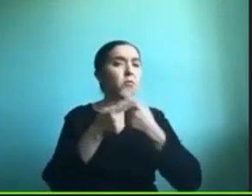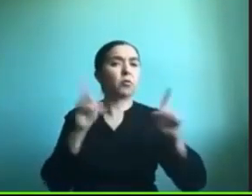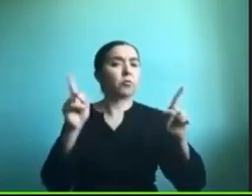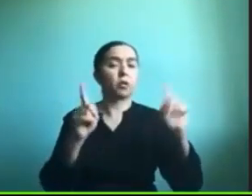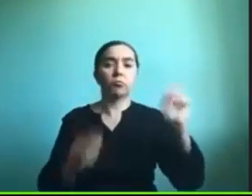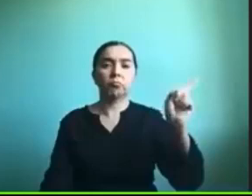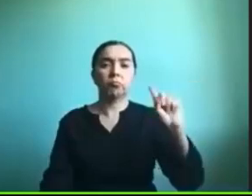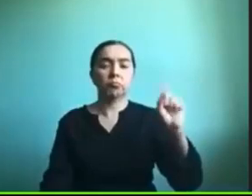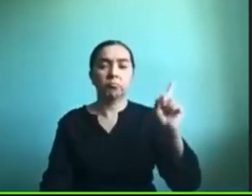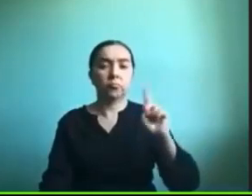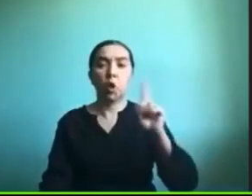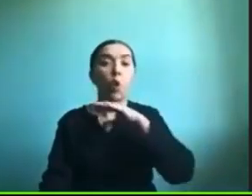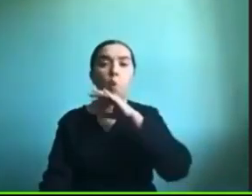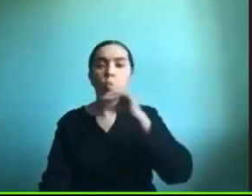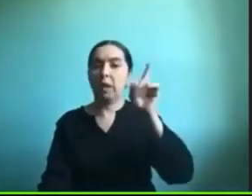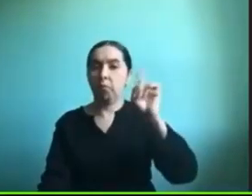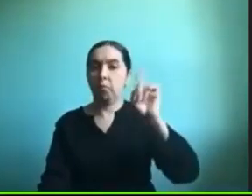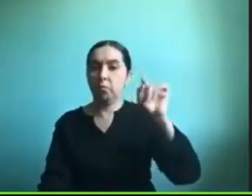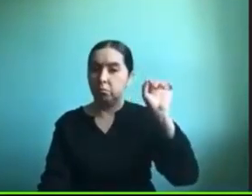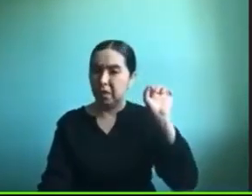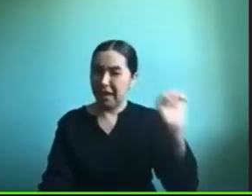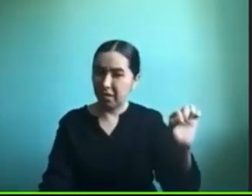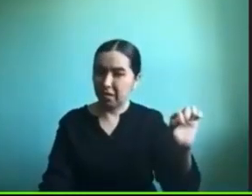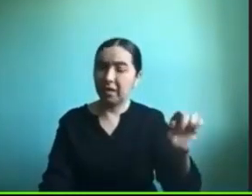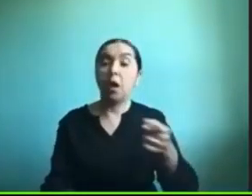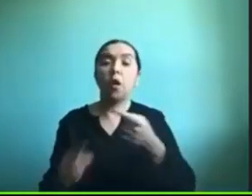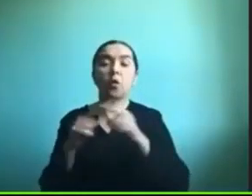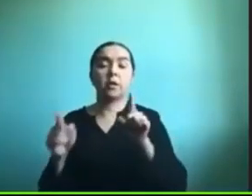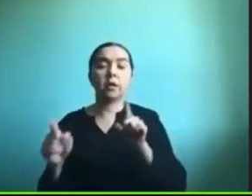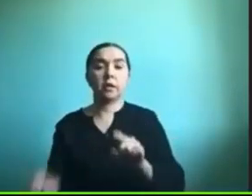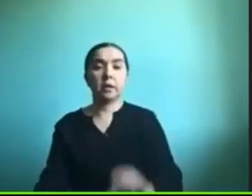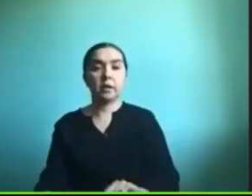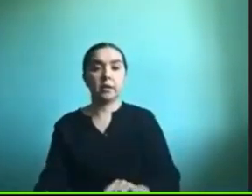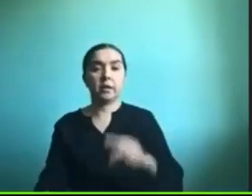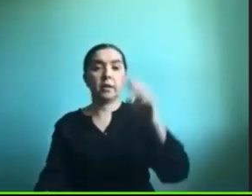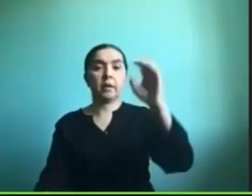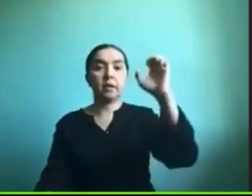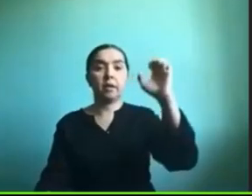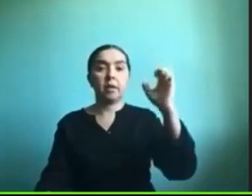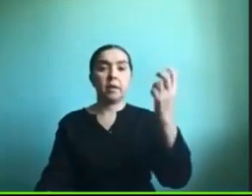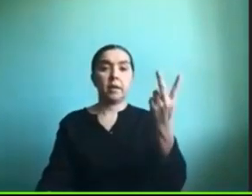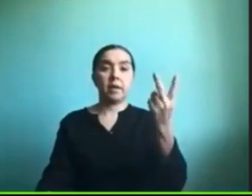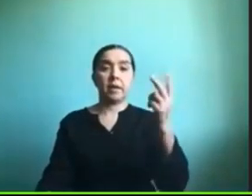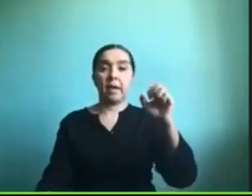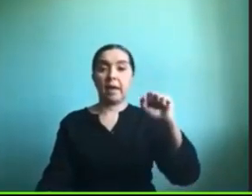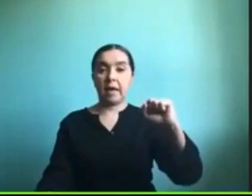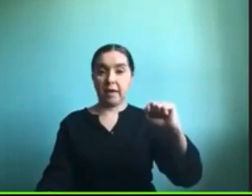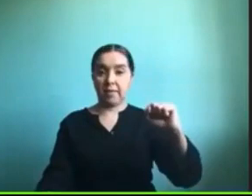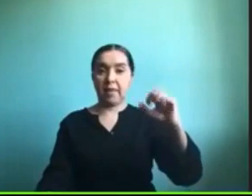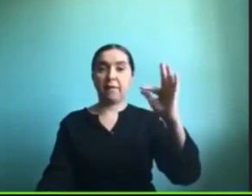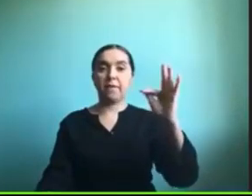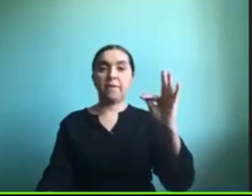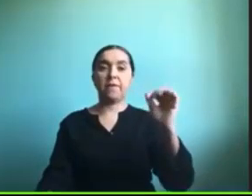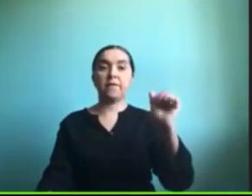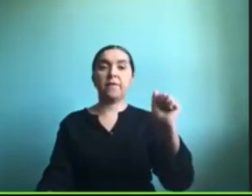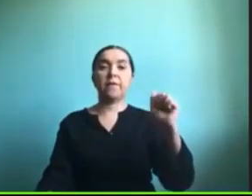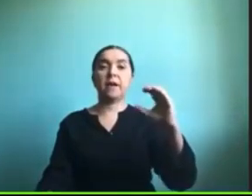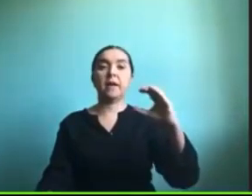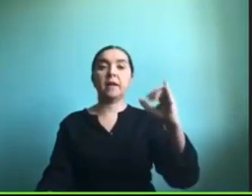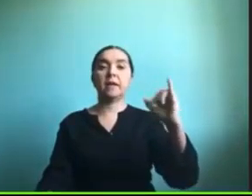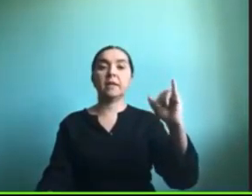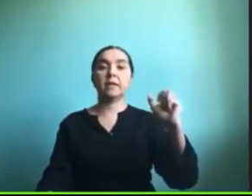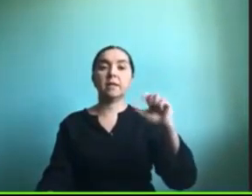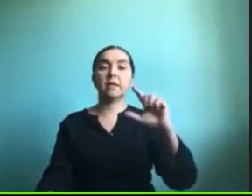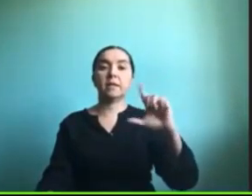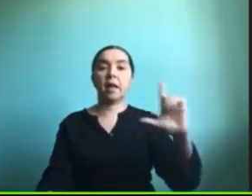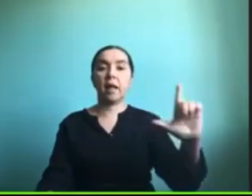particularmente usamos otra que se llama Eva Facial Mouse con esa tenemos experiencia y esa sí nos